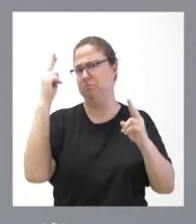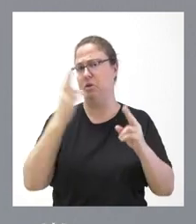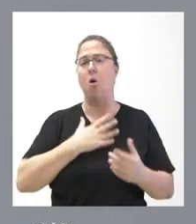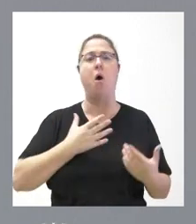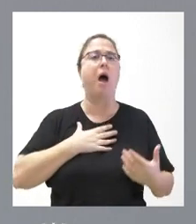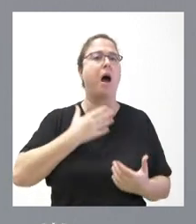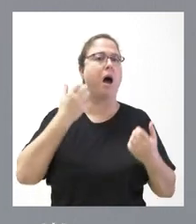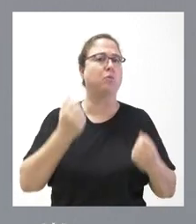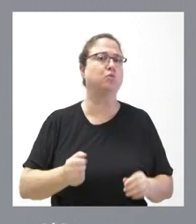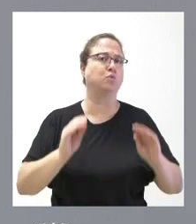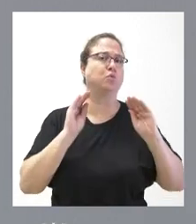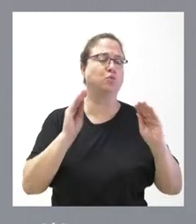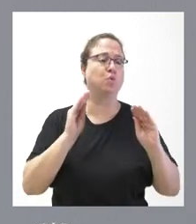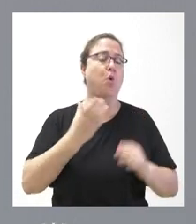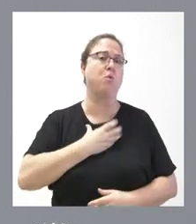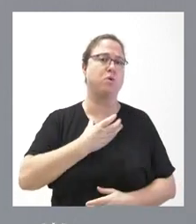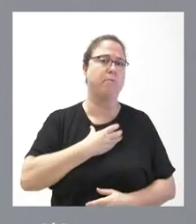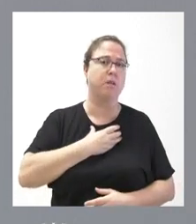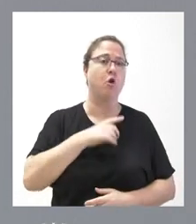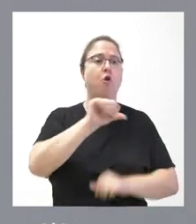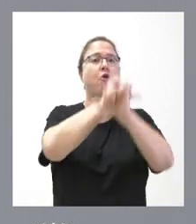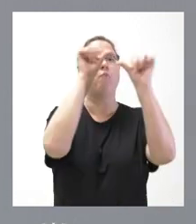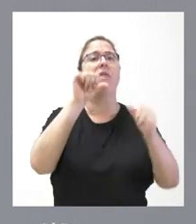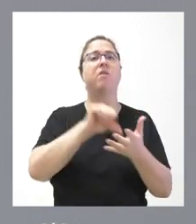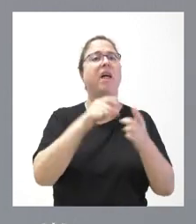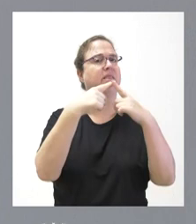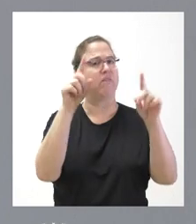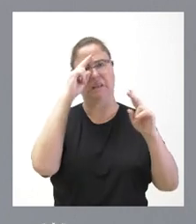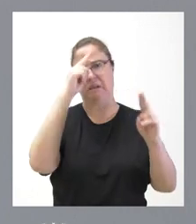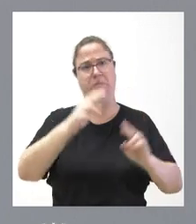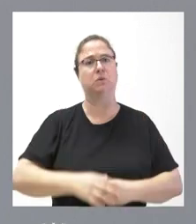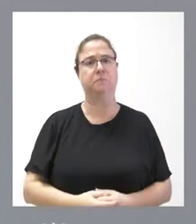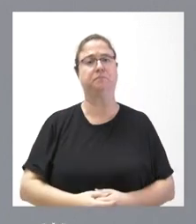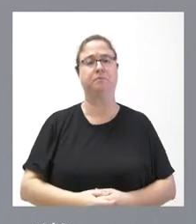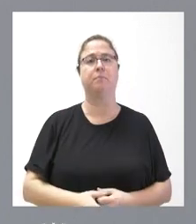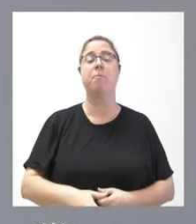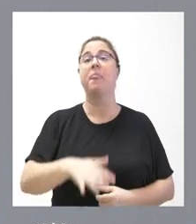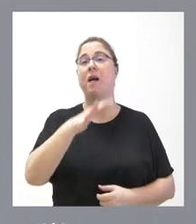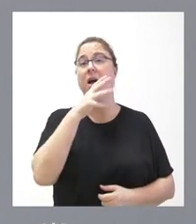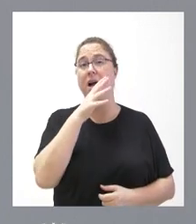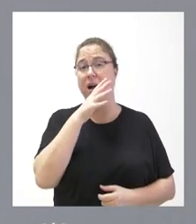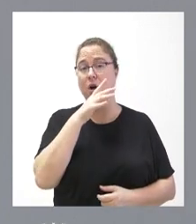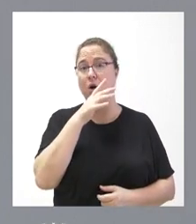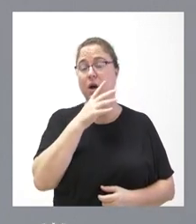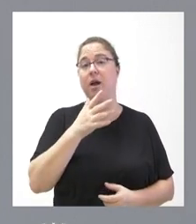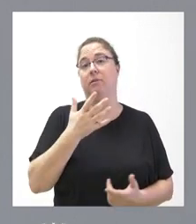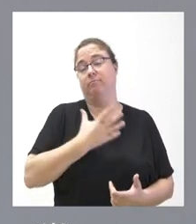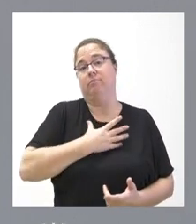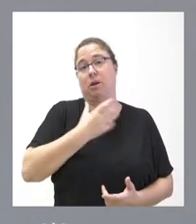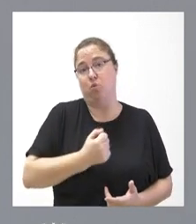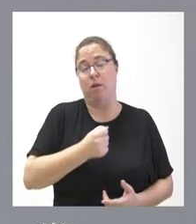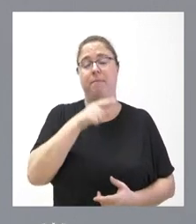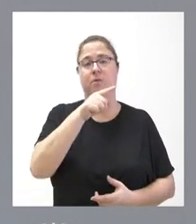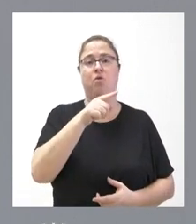municipales en su modelo de ciudad tendrían otro modelo distinto. Ahora la autoridad municipal y el